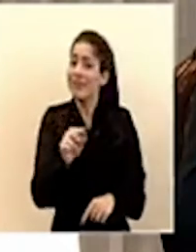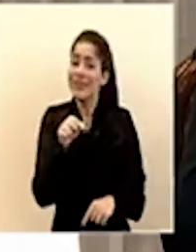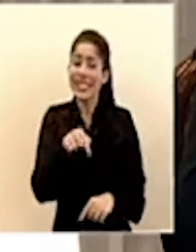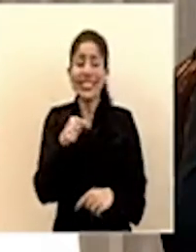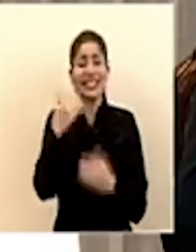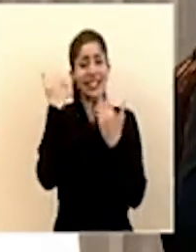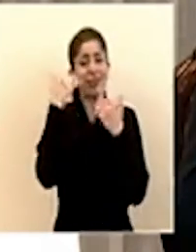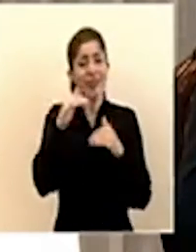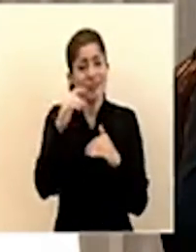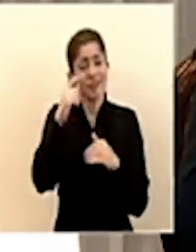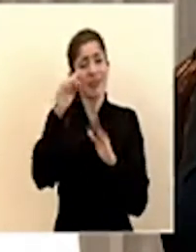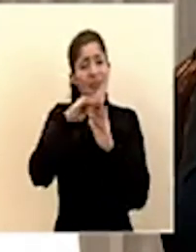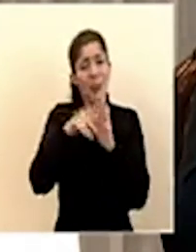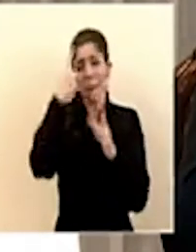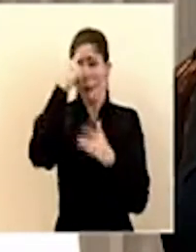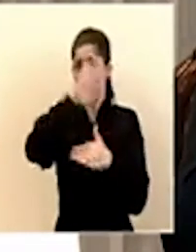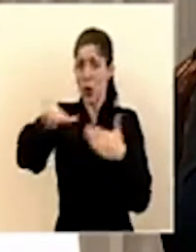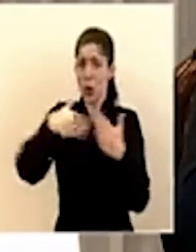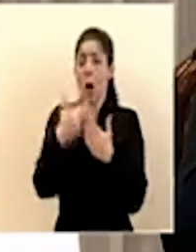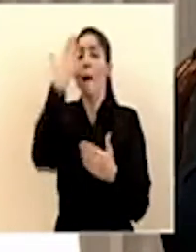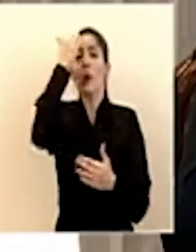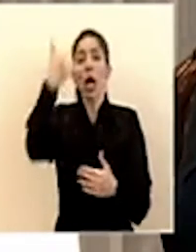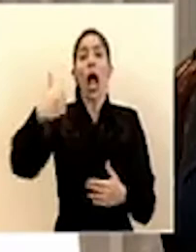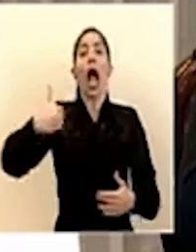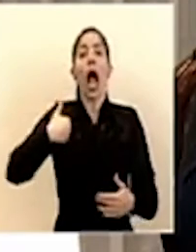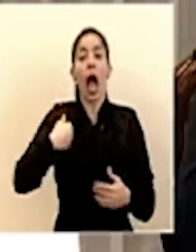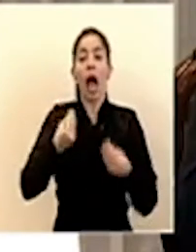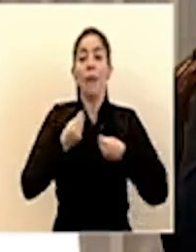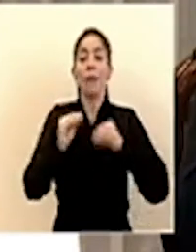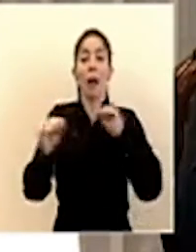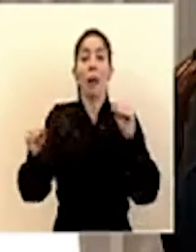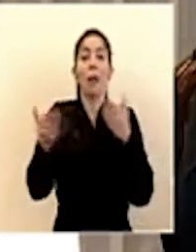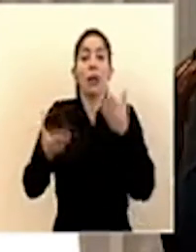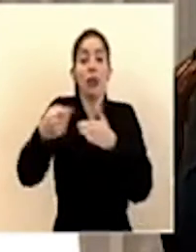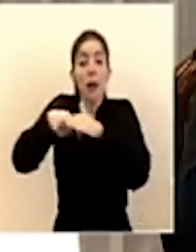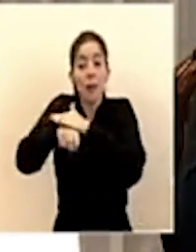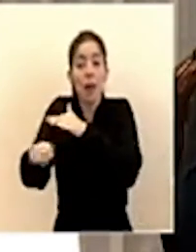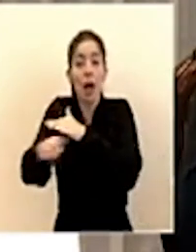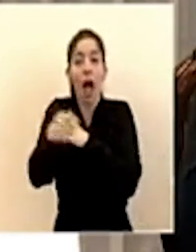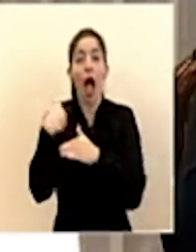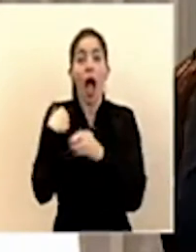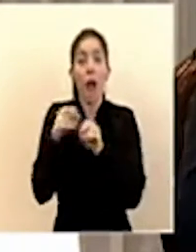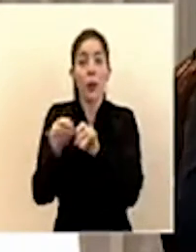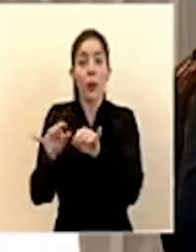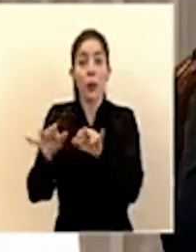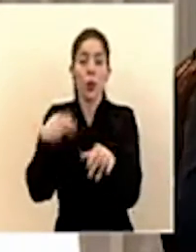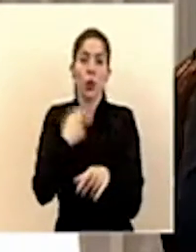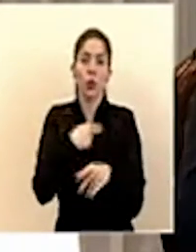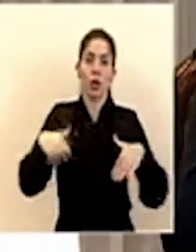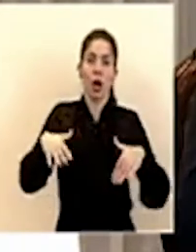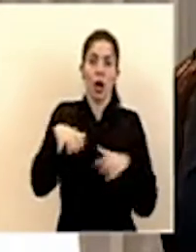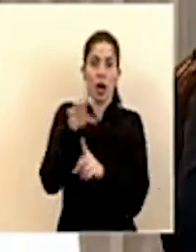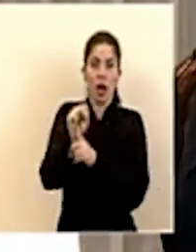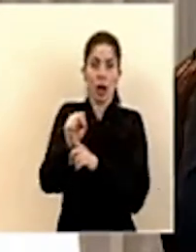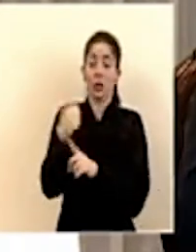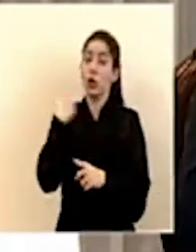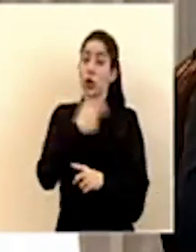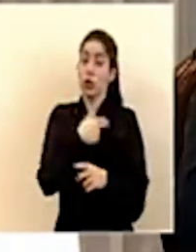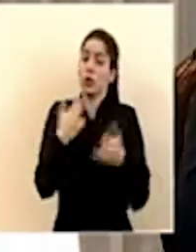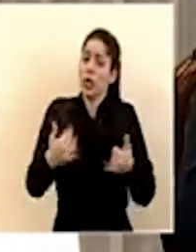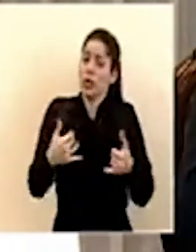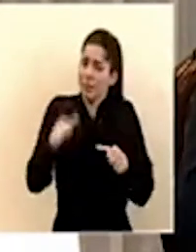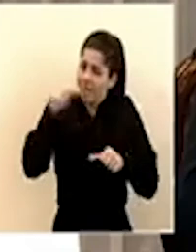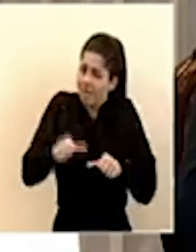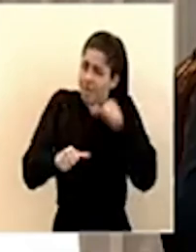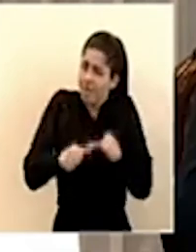para todos y todas porque hay transmisión que se puede estar dando y que no necesariamente la hemos detectado como le digo hemos hecho todo lo